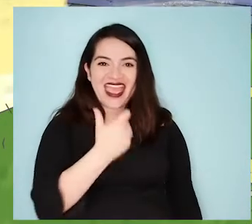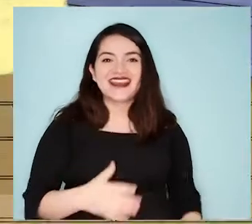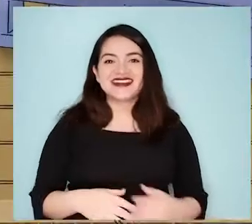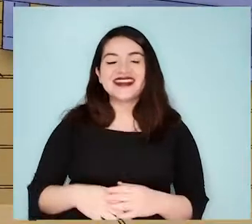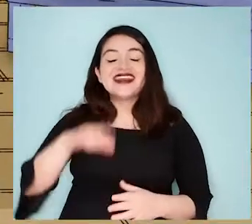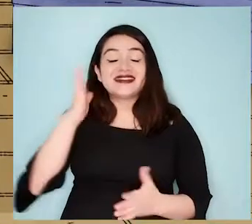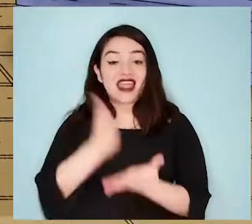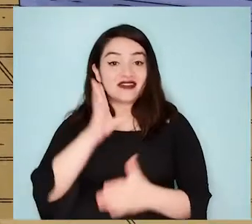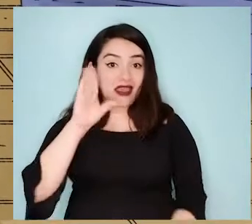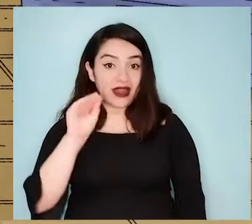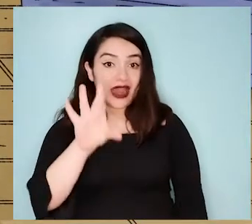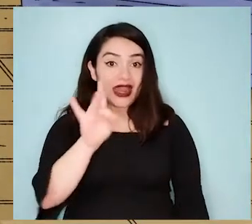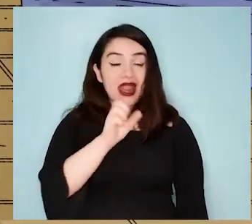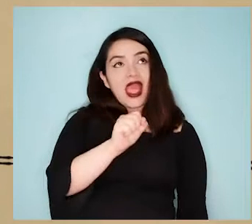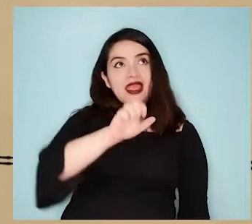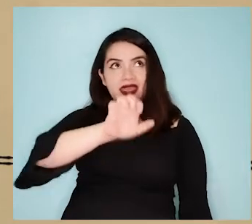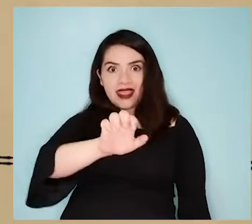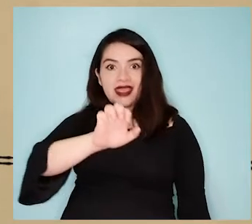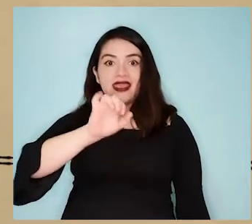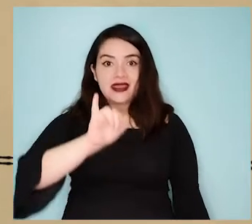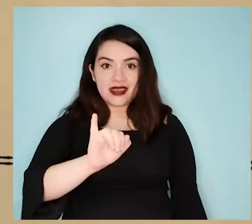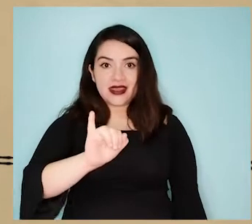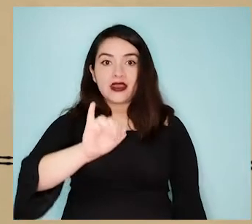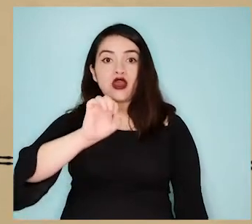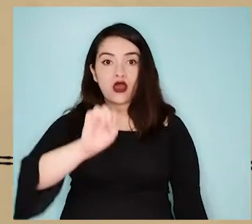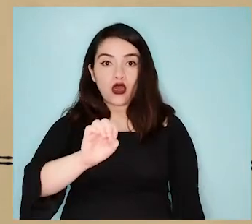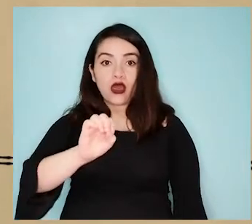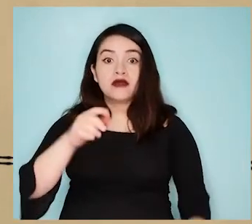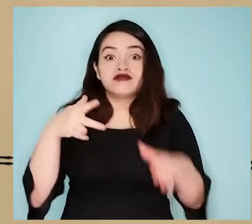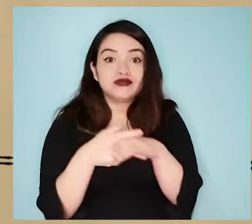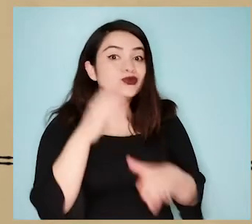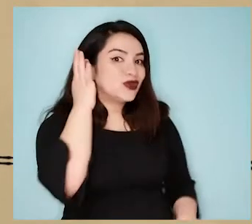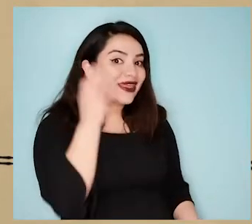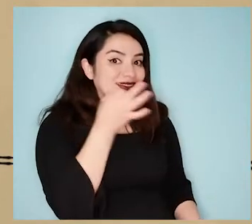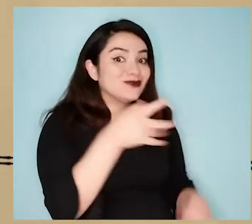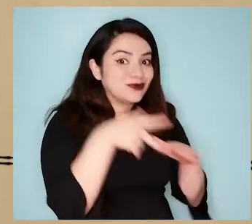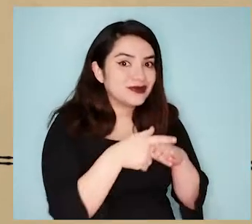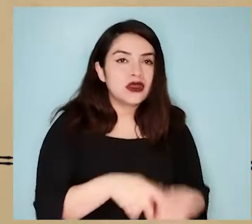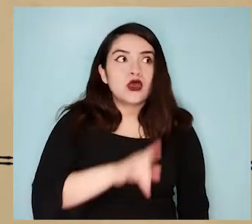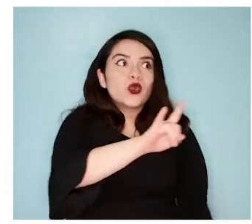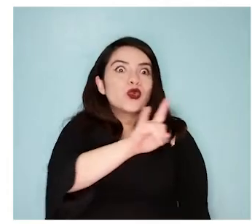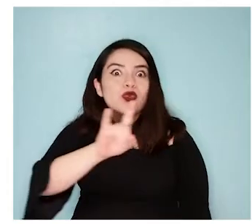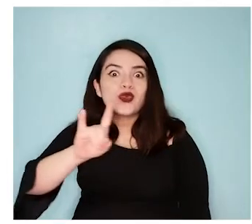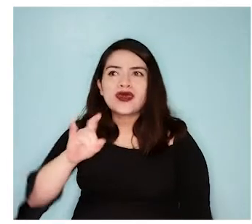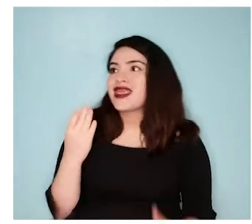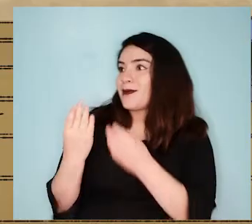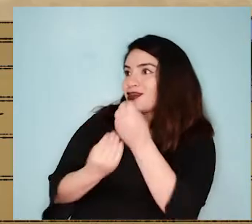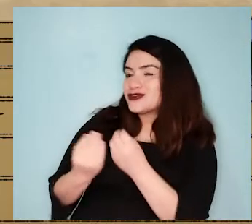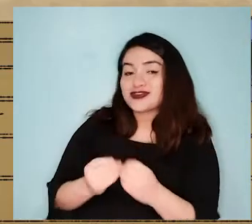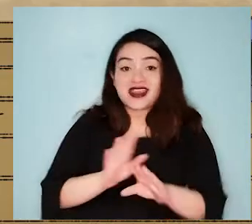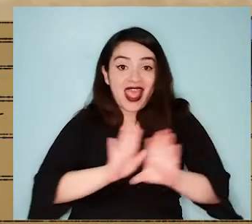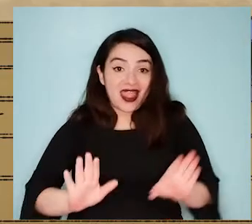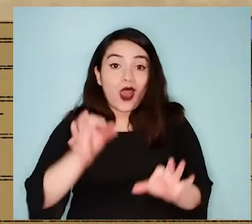Yaela, debes hablar con la vocal A, E, I, O. Esto... ¿Qué pasó?